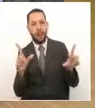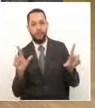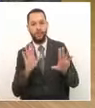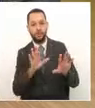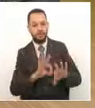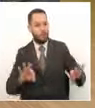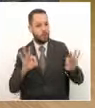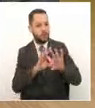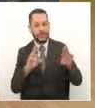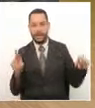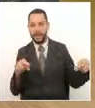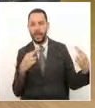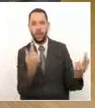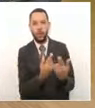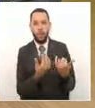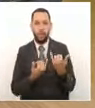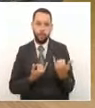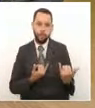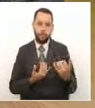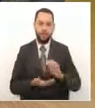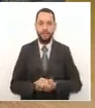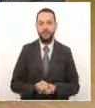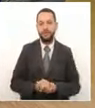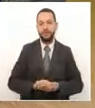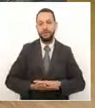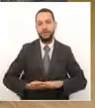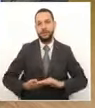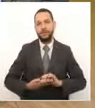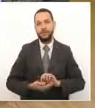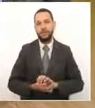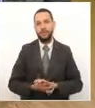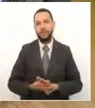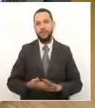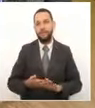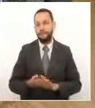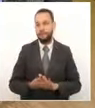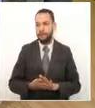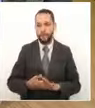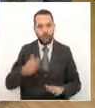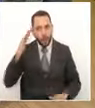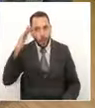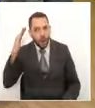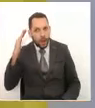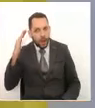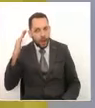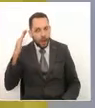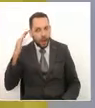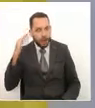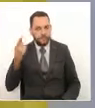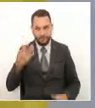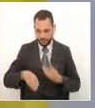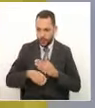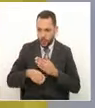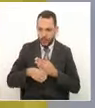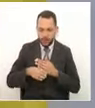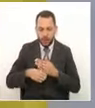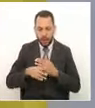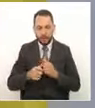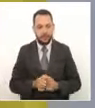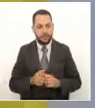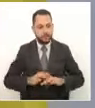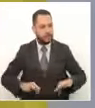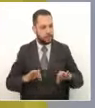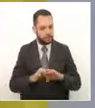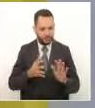horrible que... ¿Aló? Sí, sí. Sí, lo escuchamos. Y le digo una